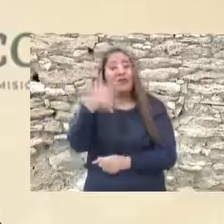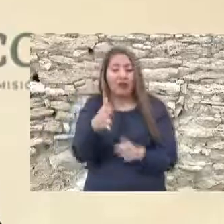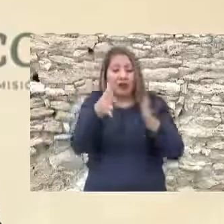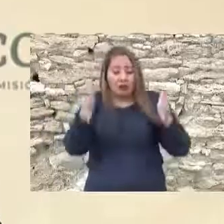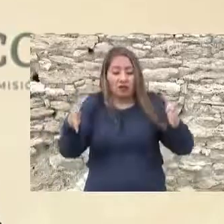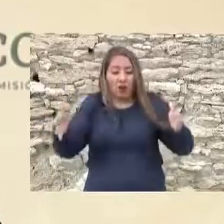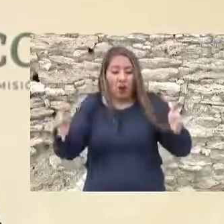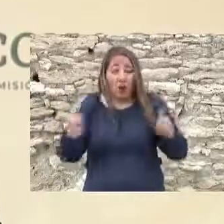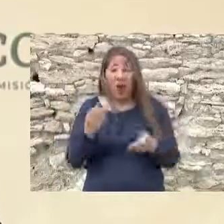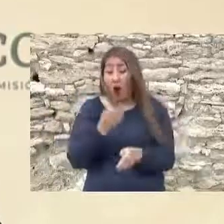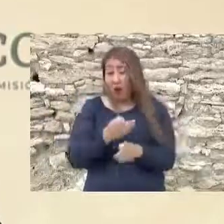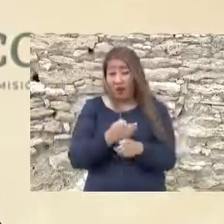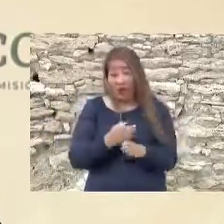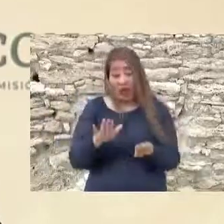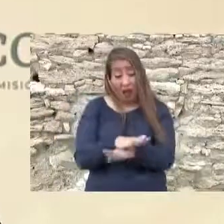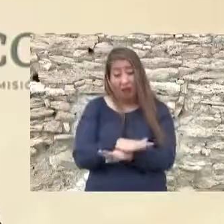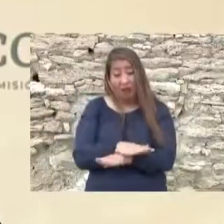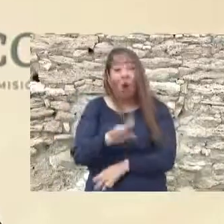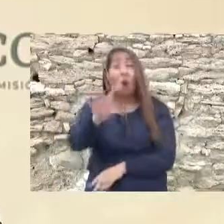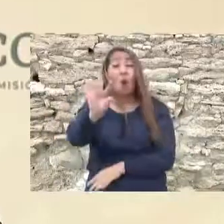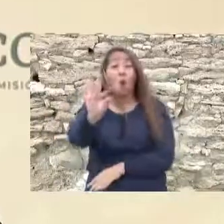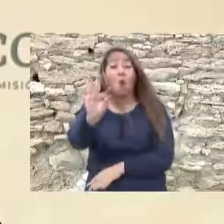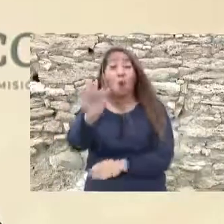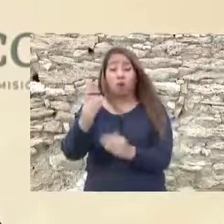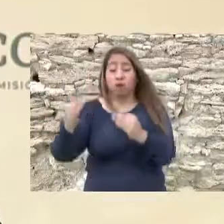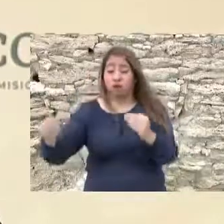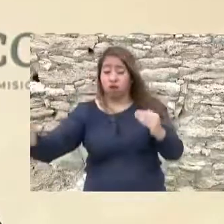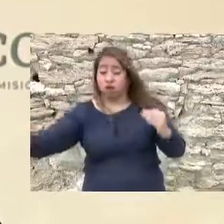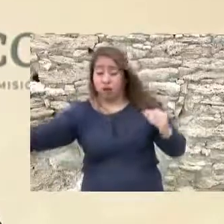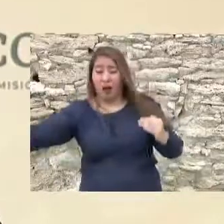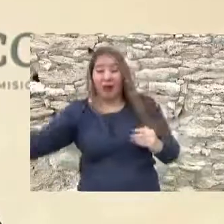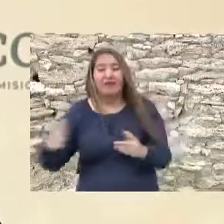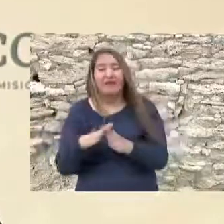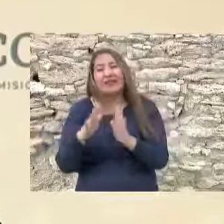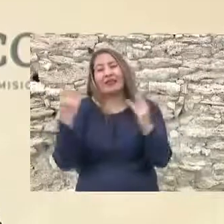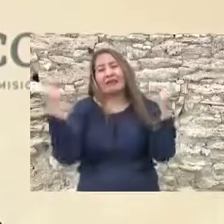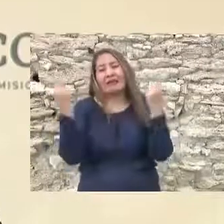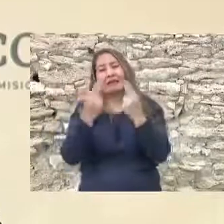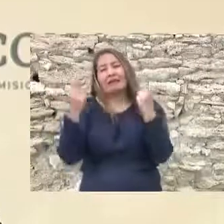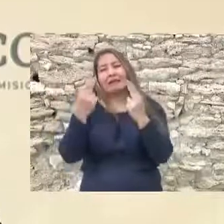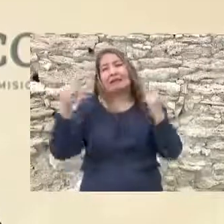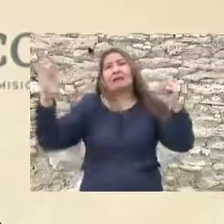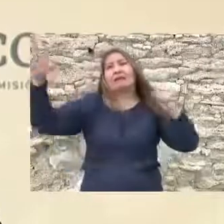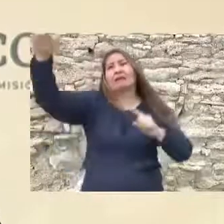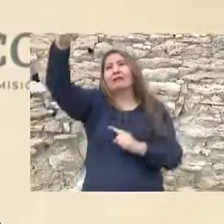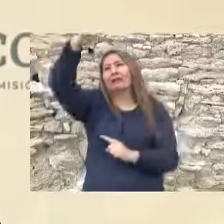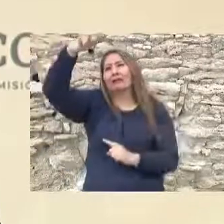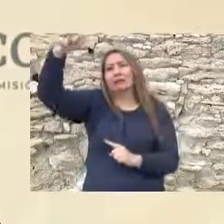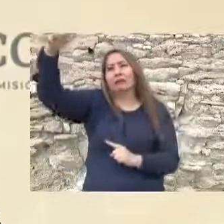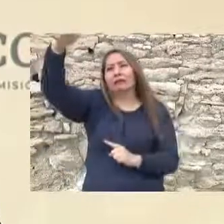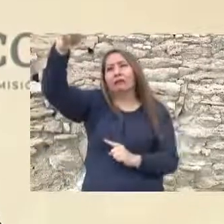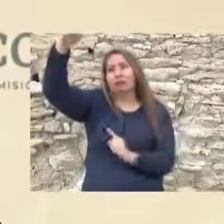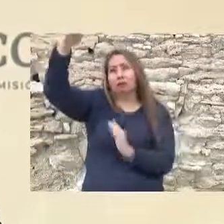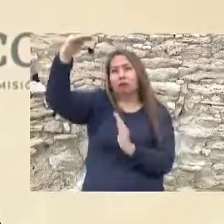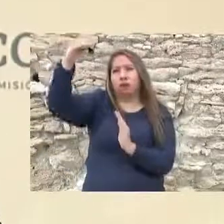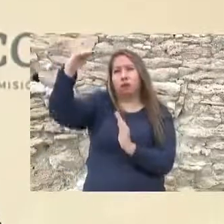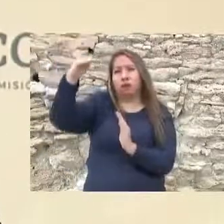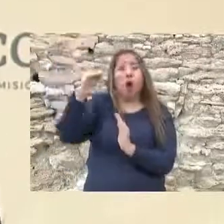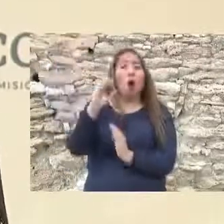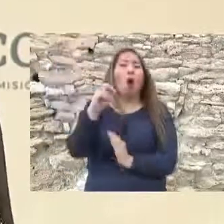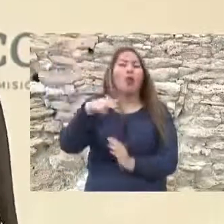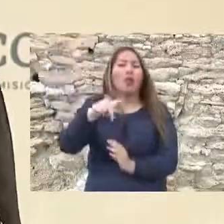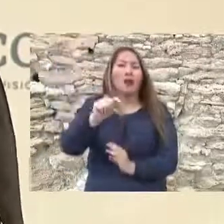llevan 40 hectáreas en este momento. reducir la contaminación por residuos sólidos y la contaminación del agua.